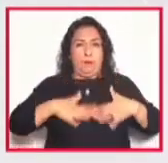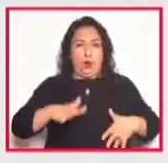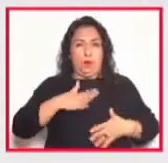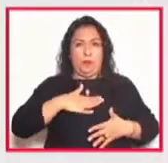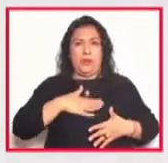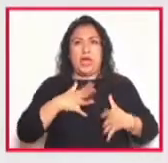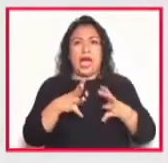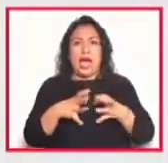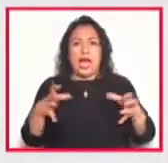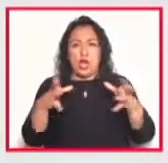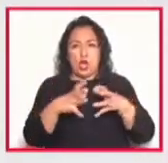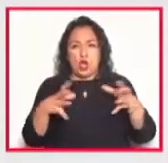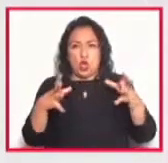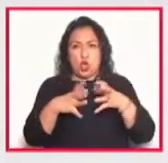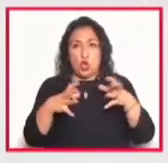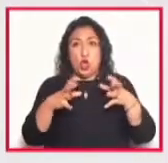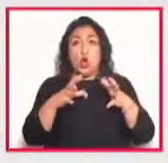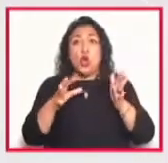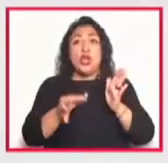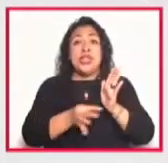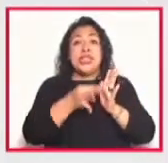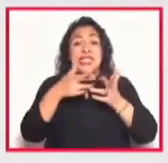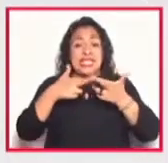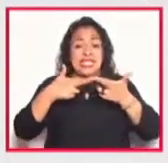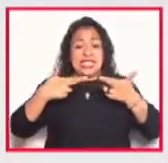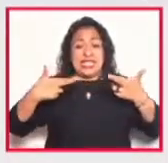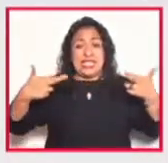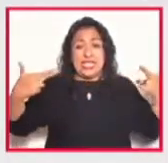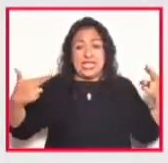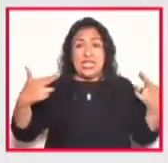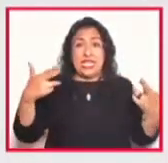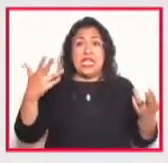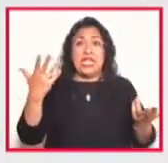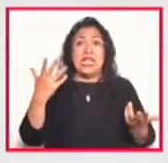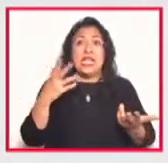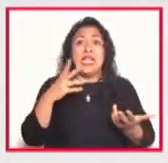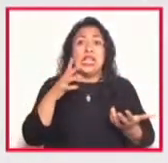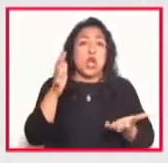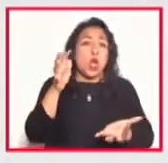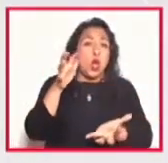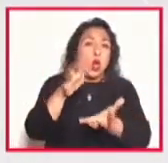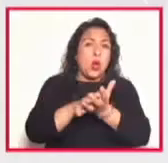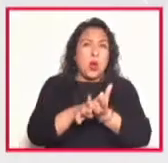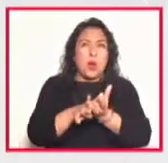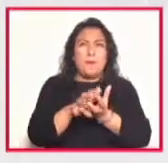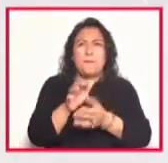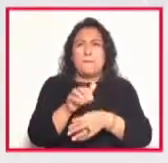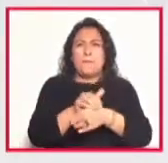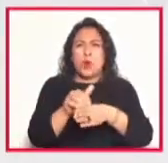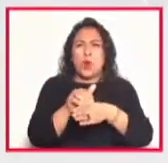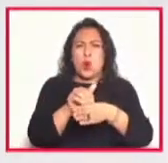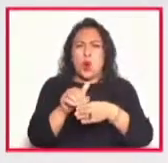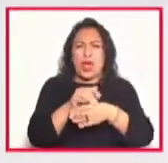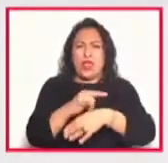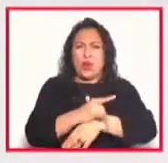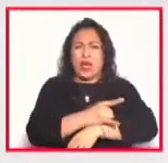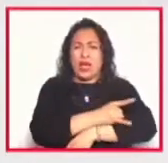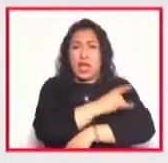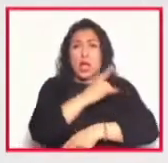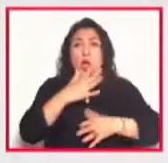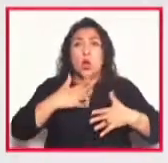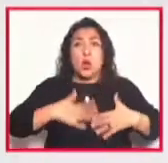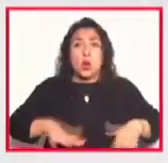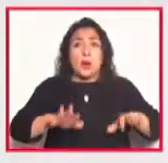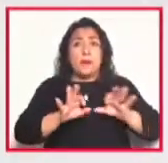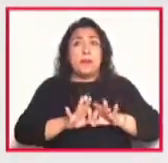algodón con hilo de la concha que es el caracol morado es una ropa muy importante